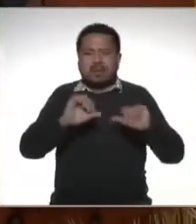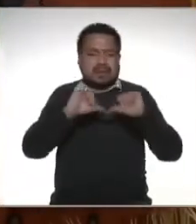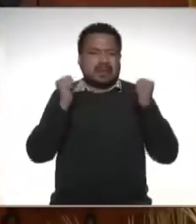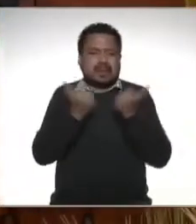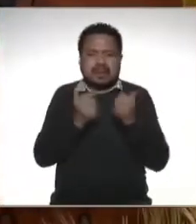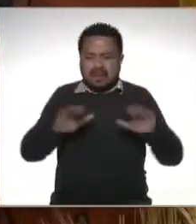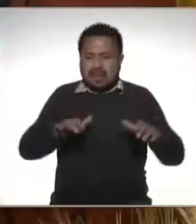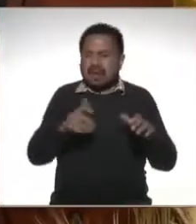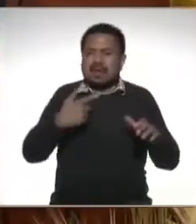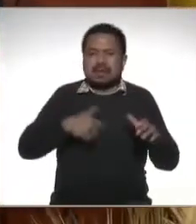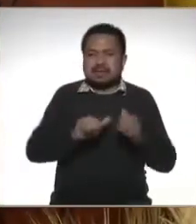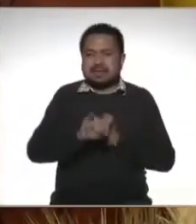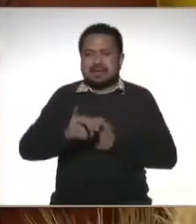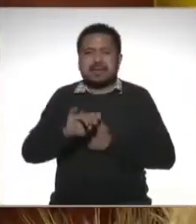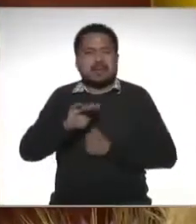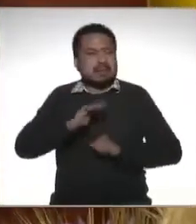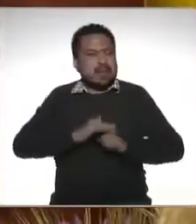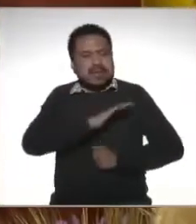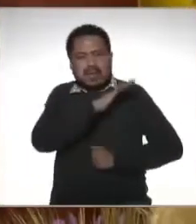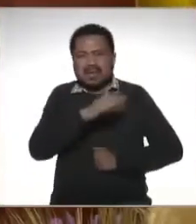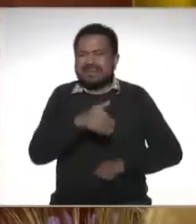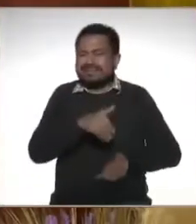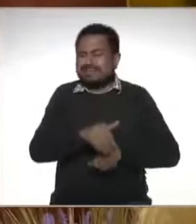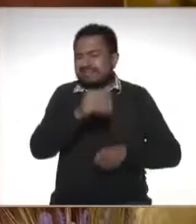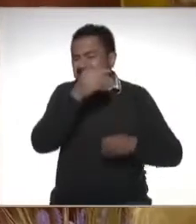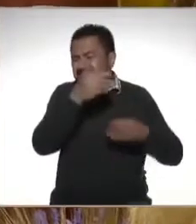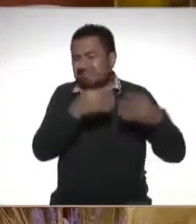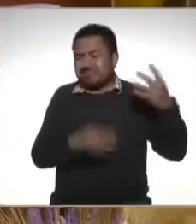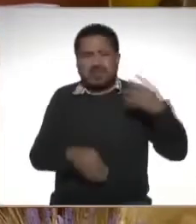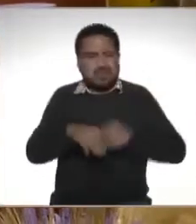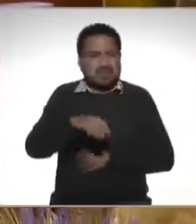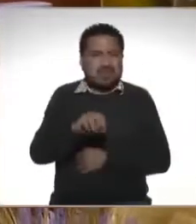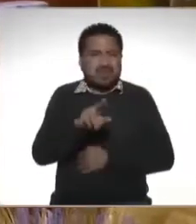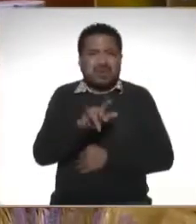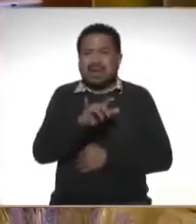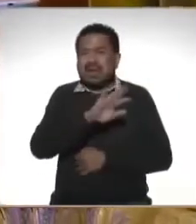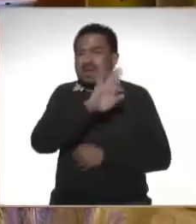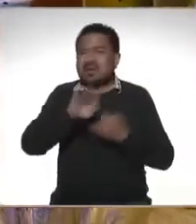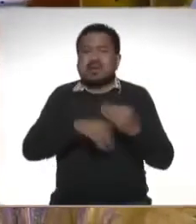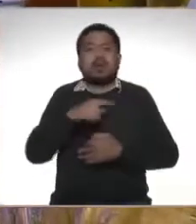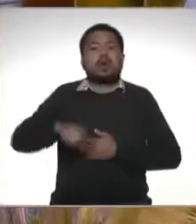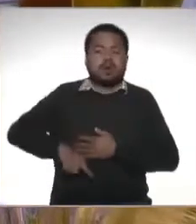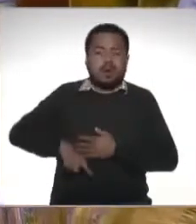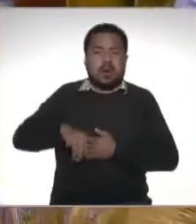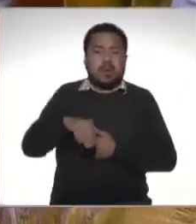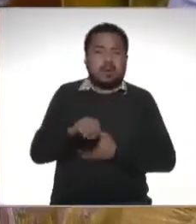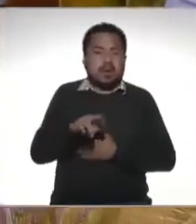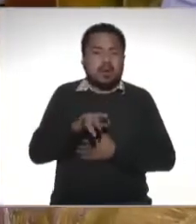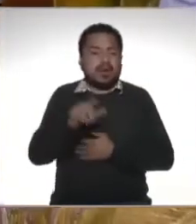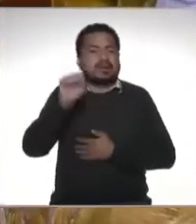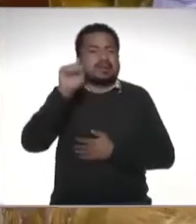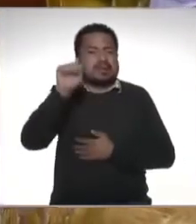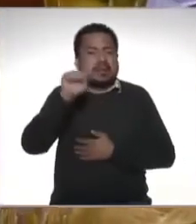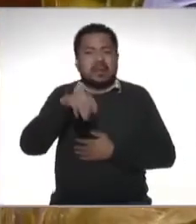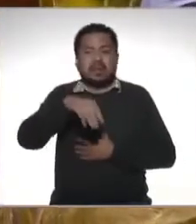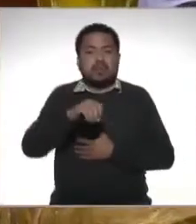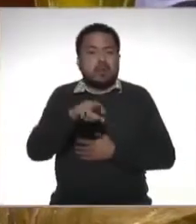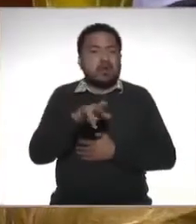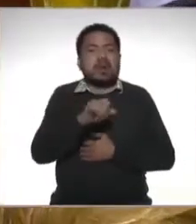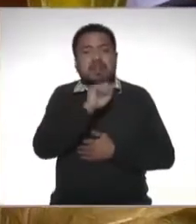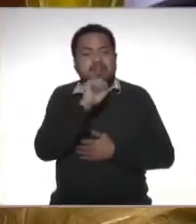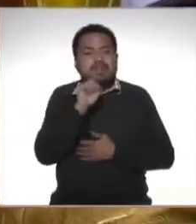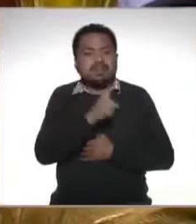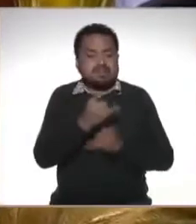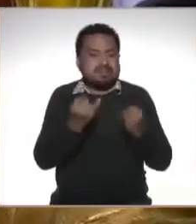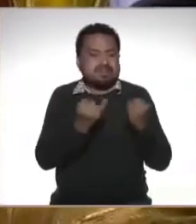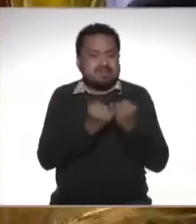civil son las más generales aunque hay un sinnúmero de personas morales es más el estado es una persona moral los sindicatos son personas morales